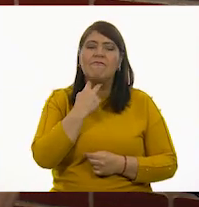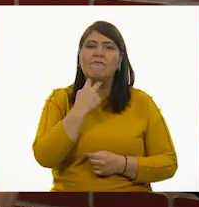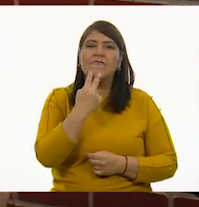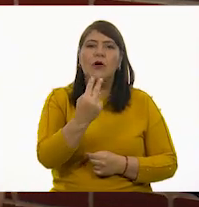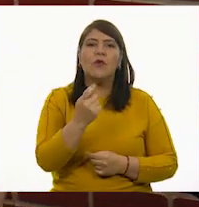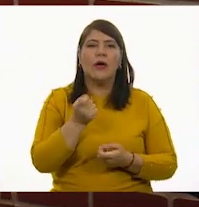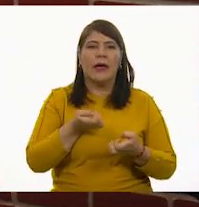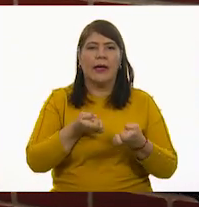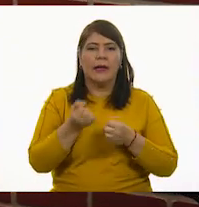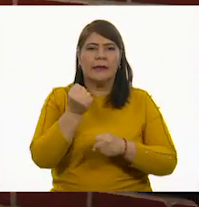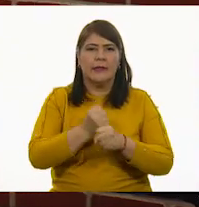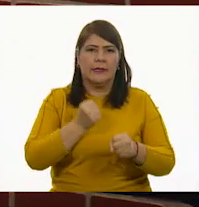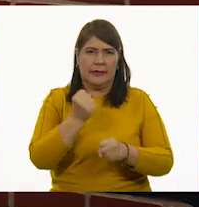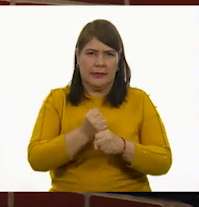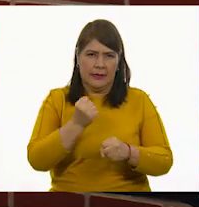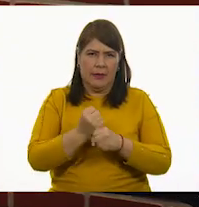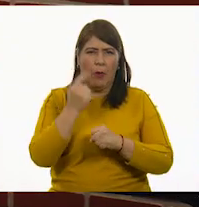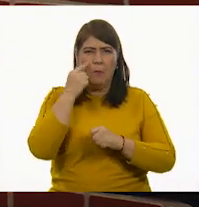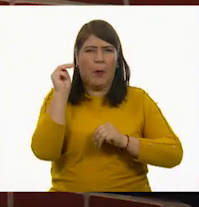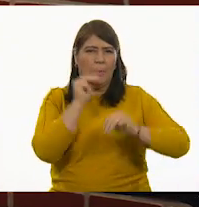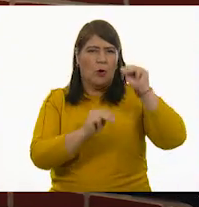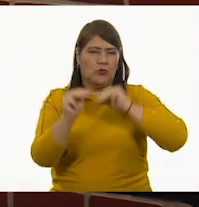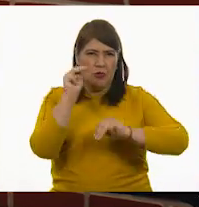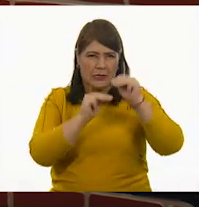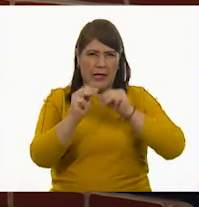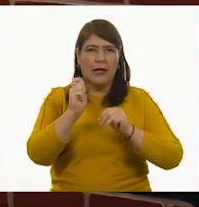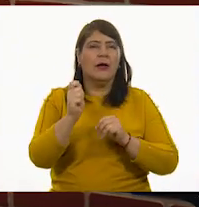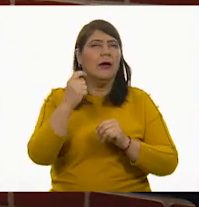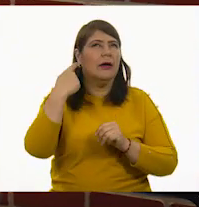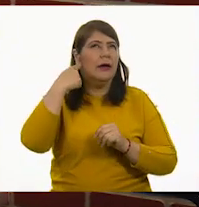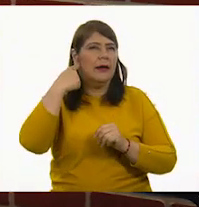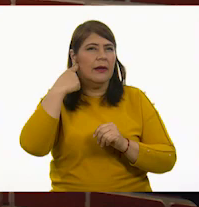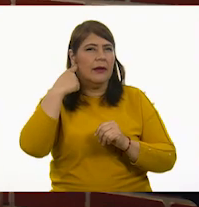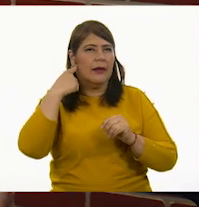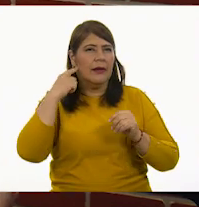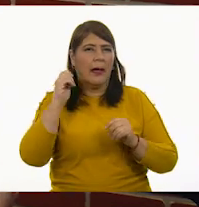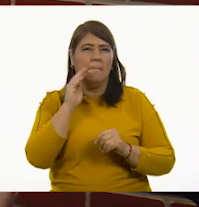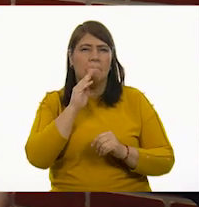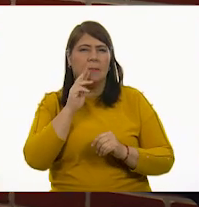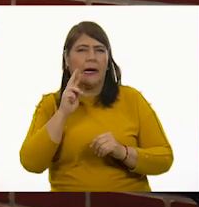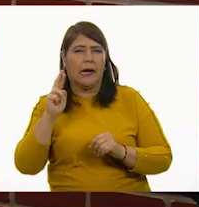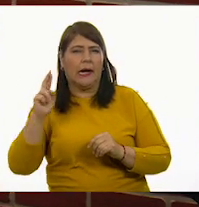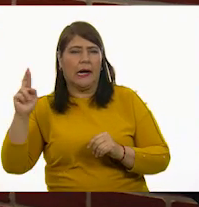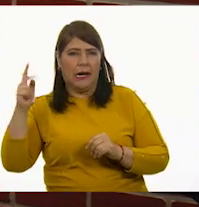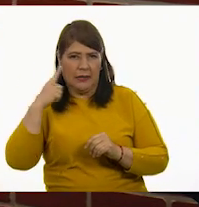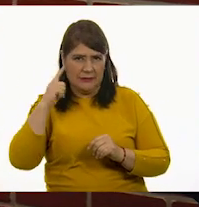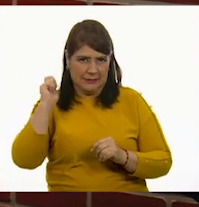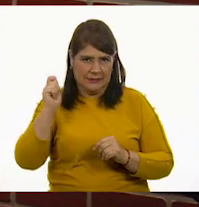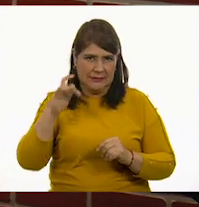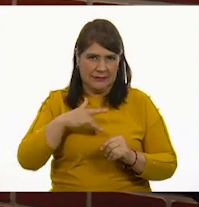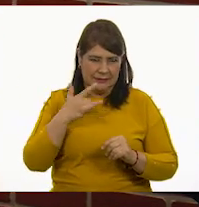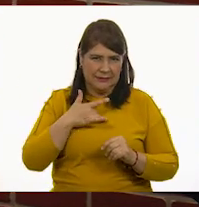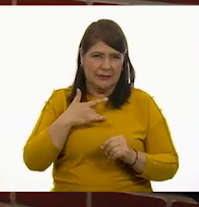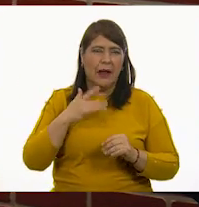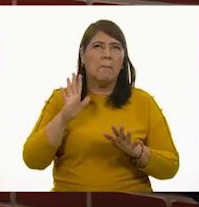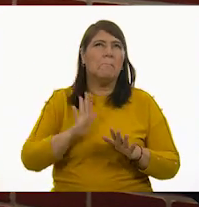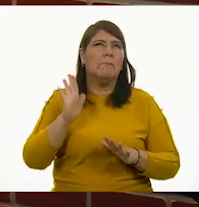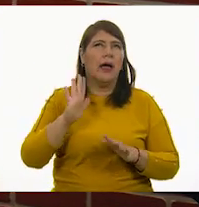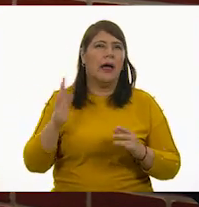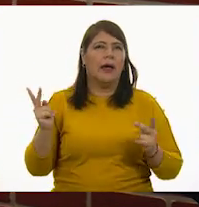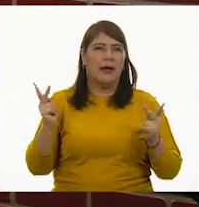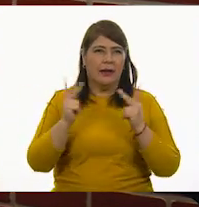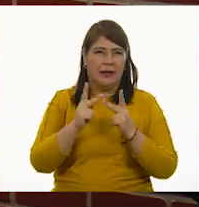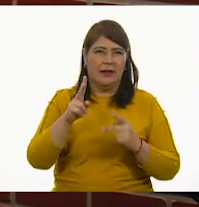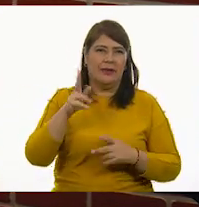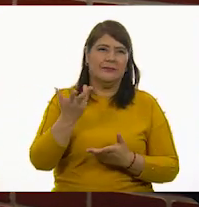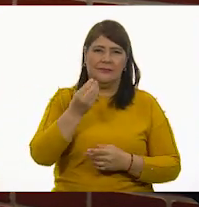nuestro ejercicio de montañitas. Usaremos el sonido brrrr, que a mí se me imagina como el sonido de